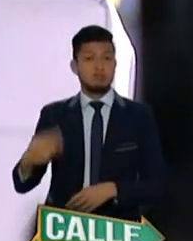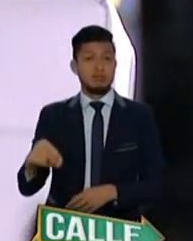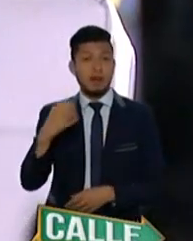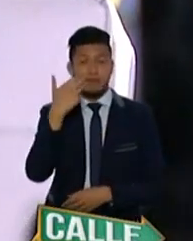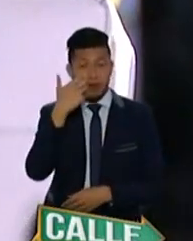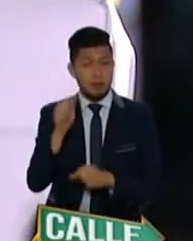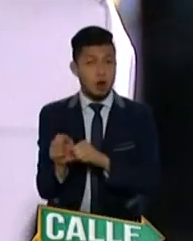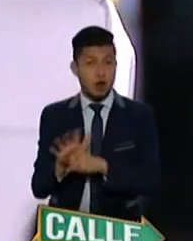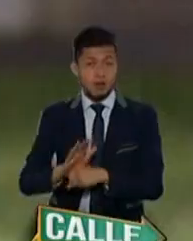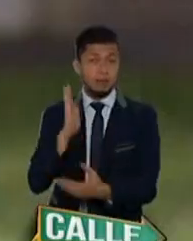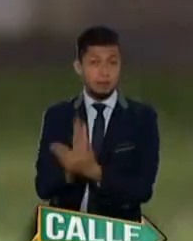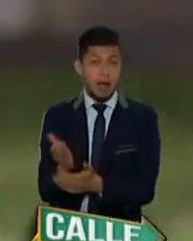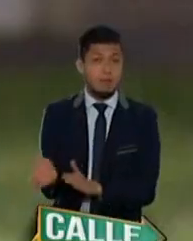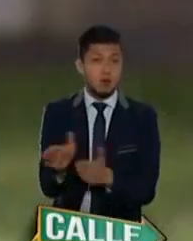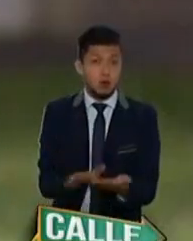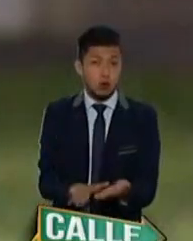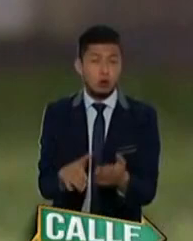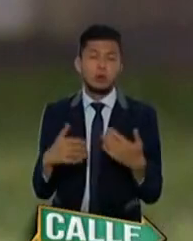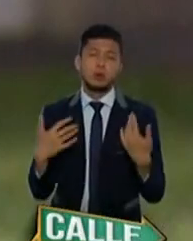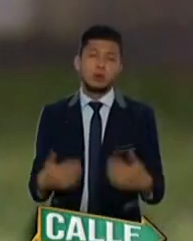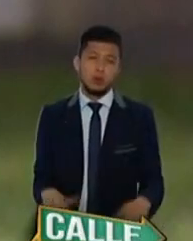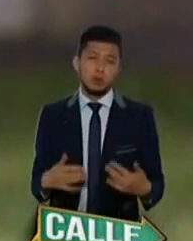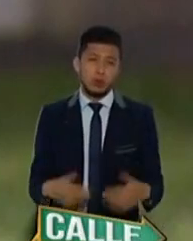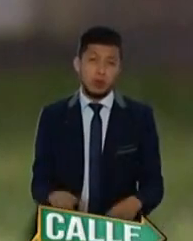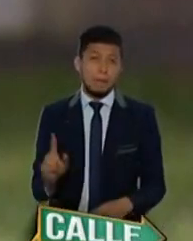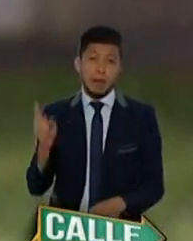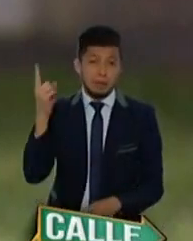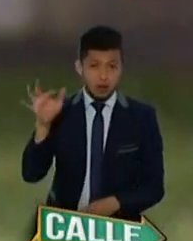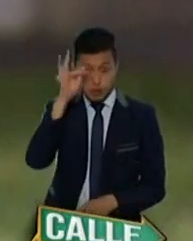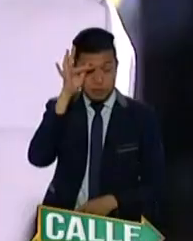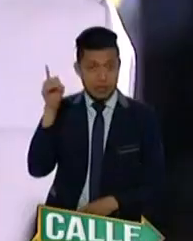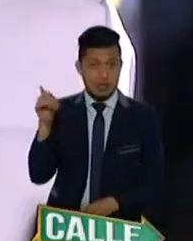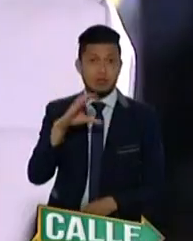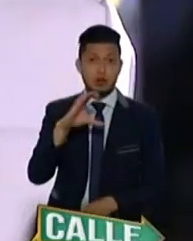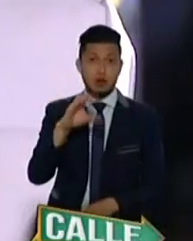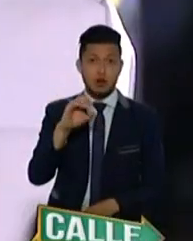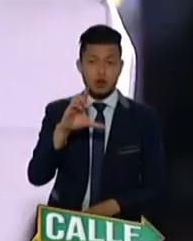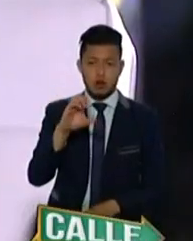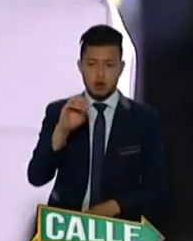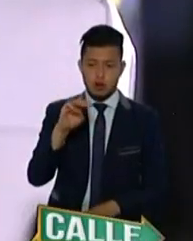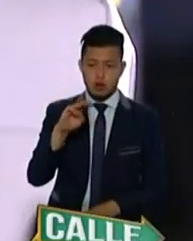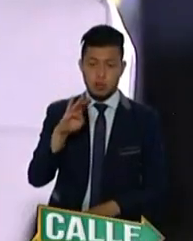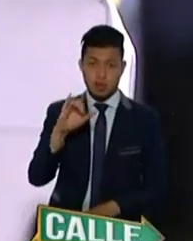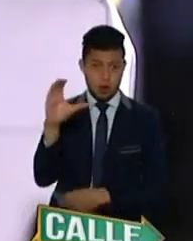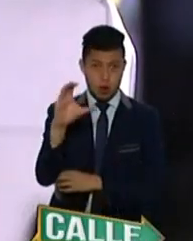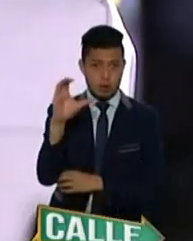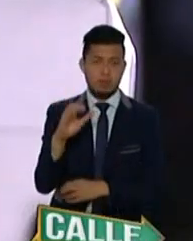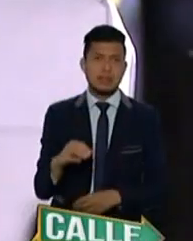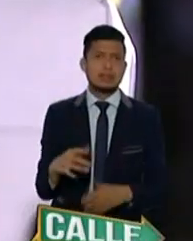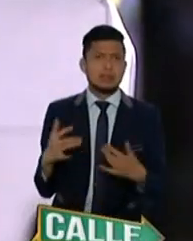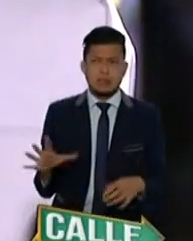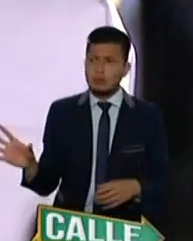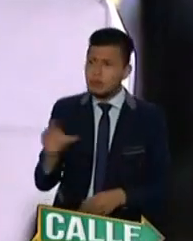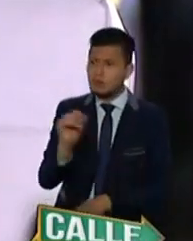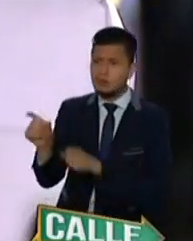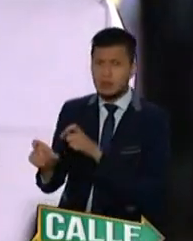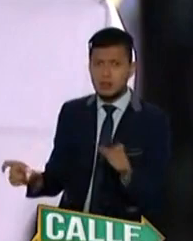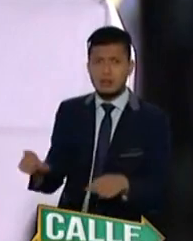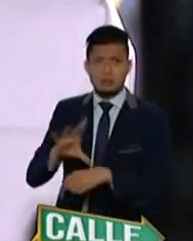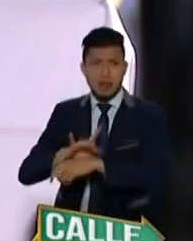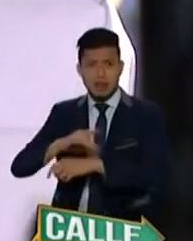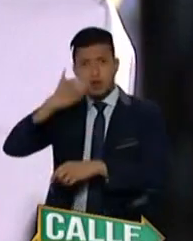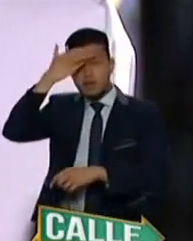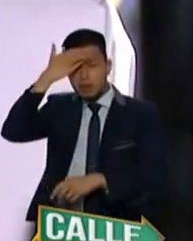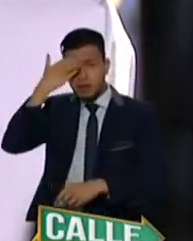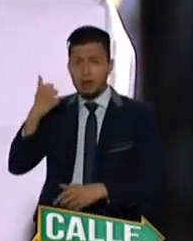COVID. De manera que también para todas las personas en general de Bogotá y del personal médico que desafortunadamente se contagiaron,